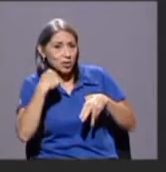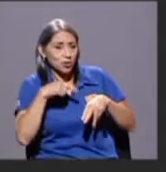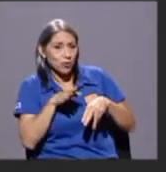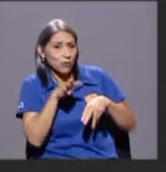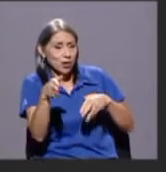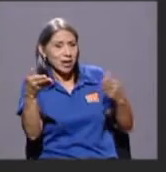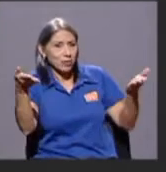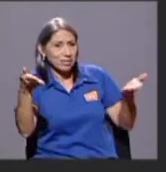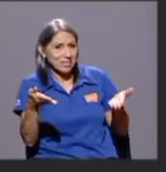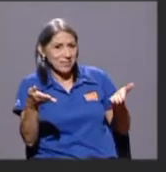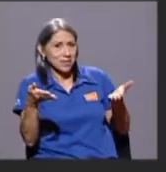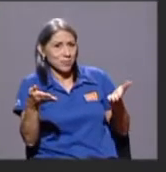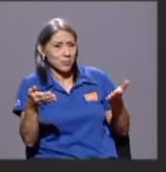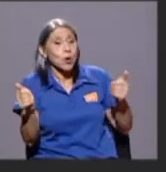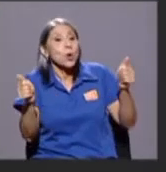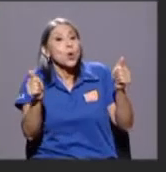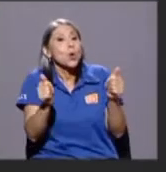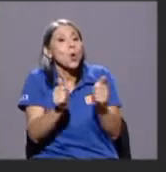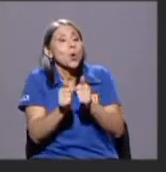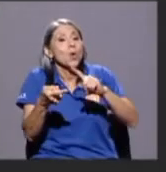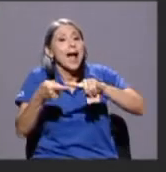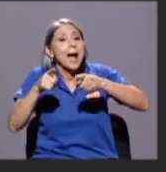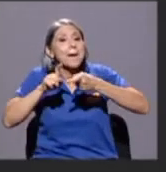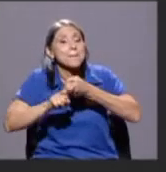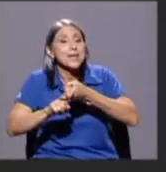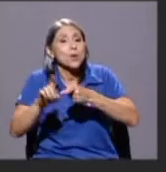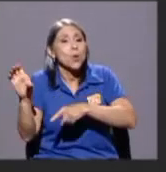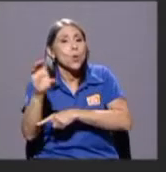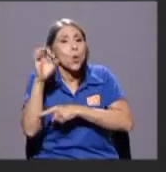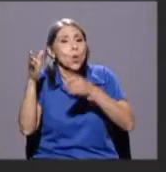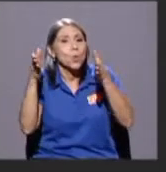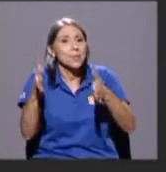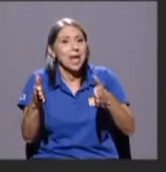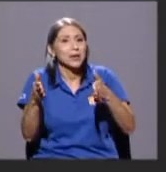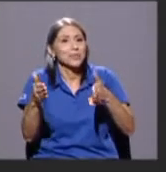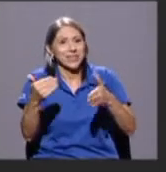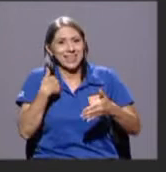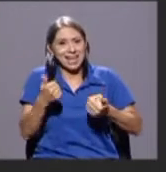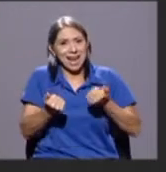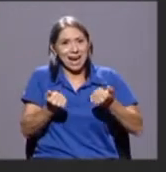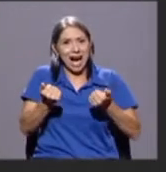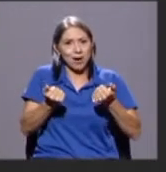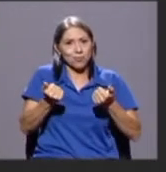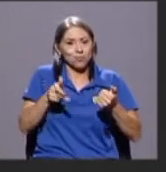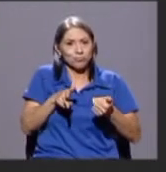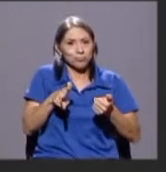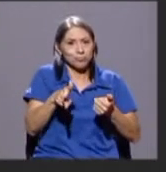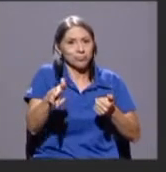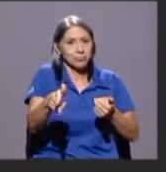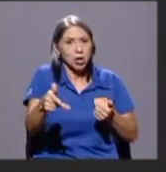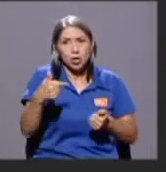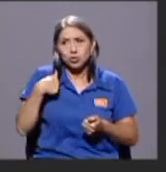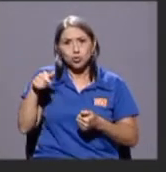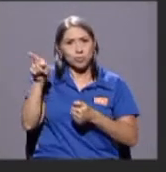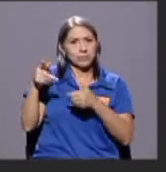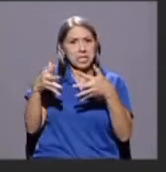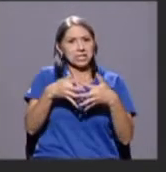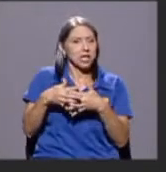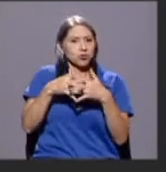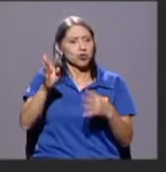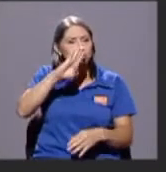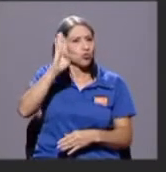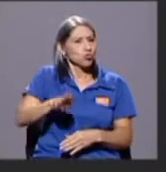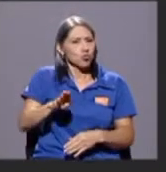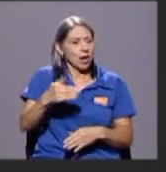querido amigo colombiano que tenía auto. Yo en Estados Unidos nunca tuve vehículo, entonces